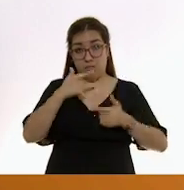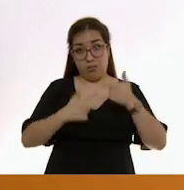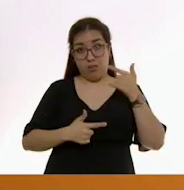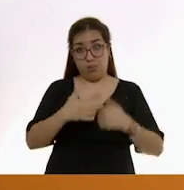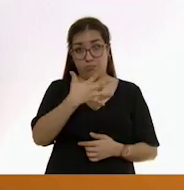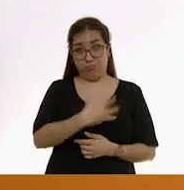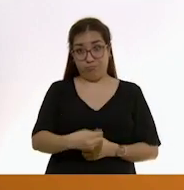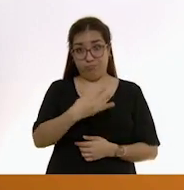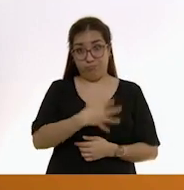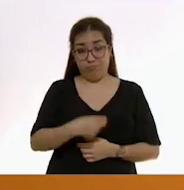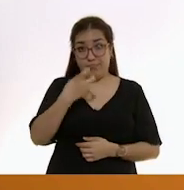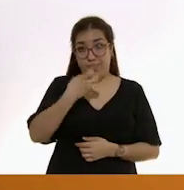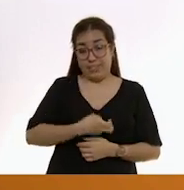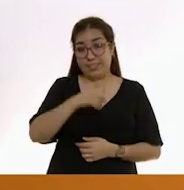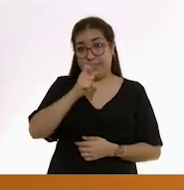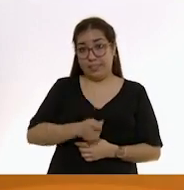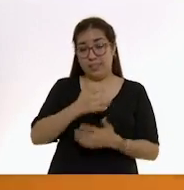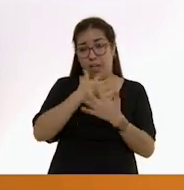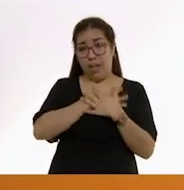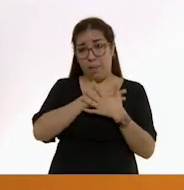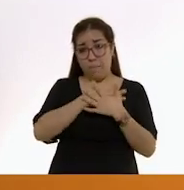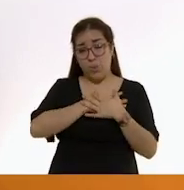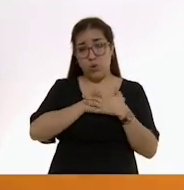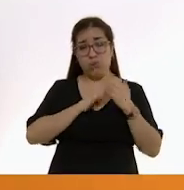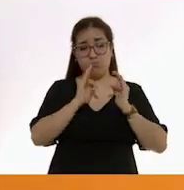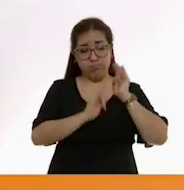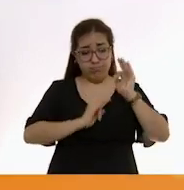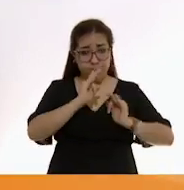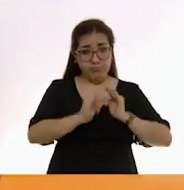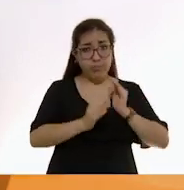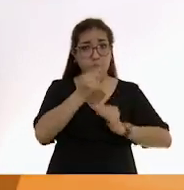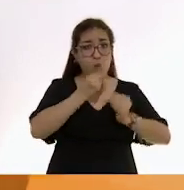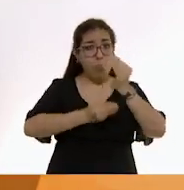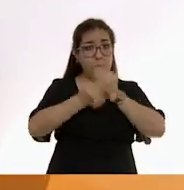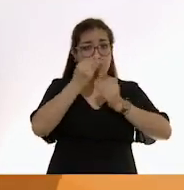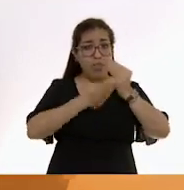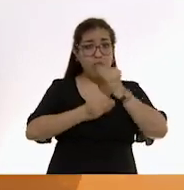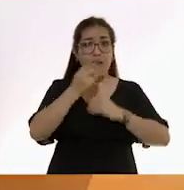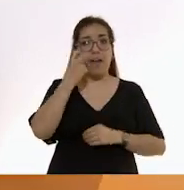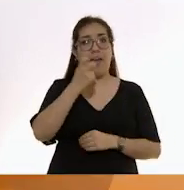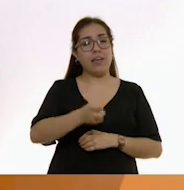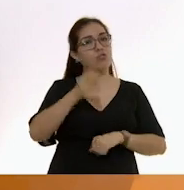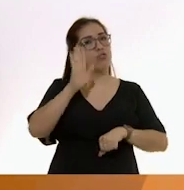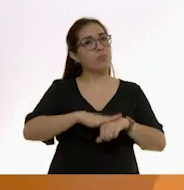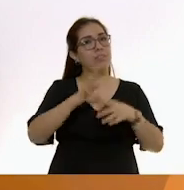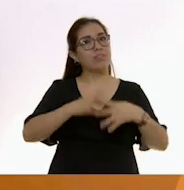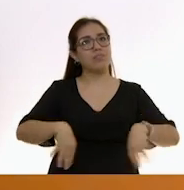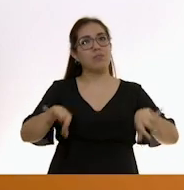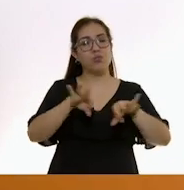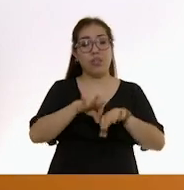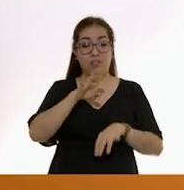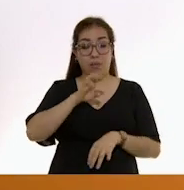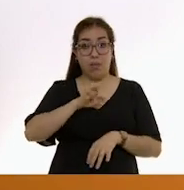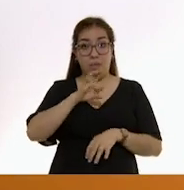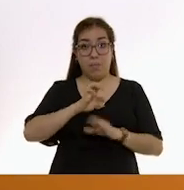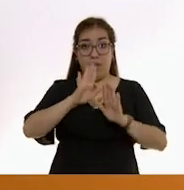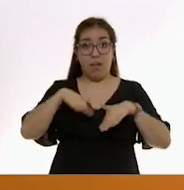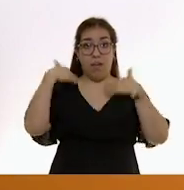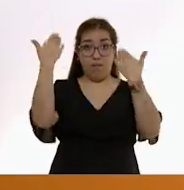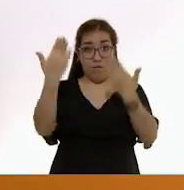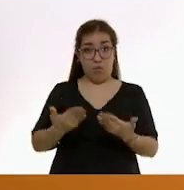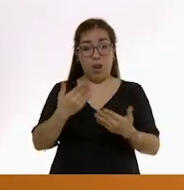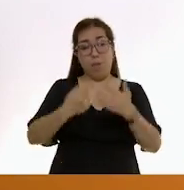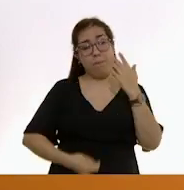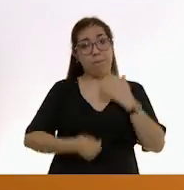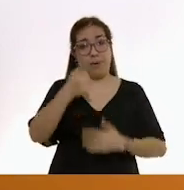El acto de amor que implica dar y recibir alimento es la primera experiencia de un bebé con el mundo externo.